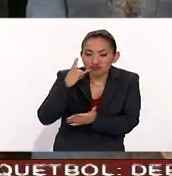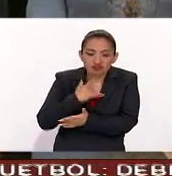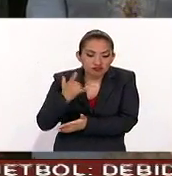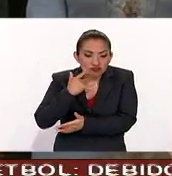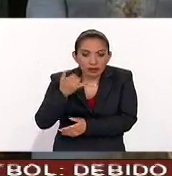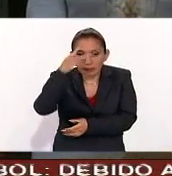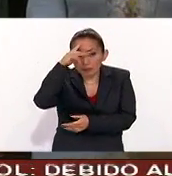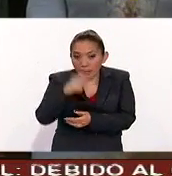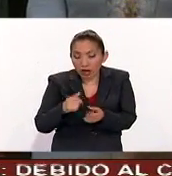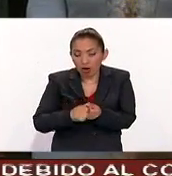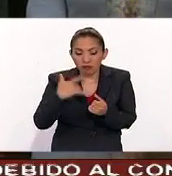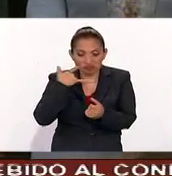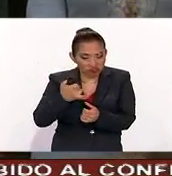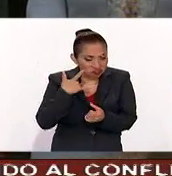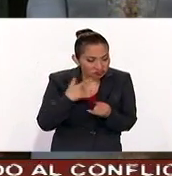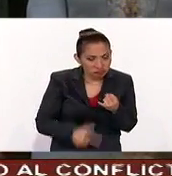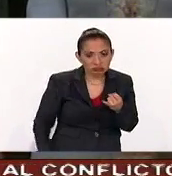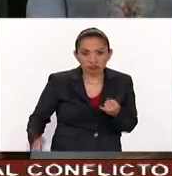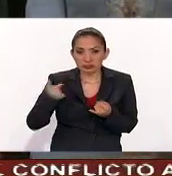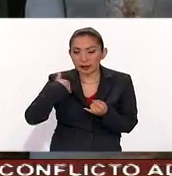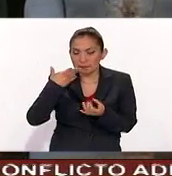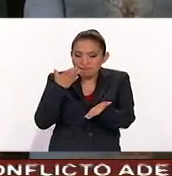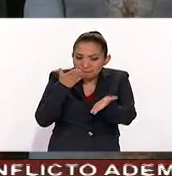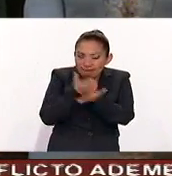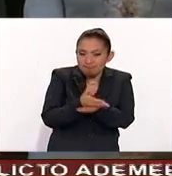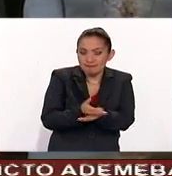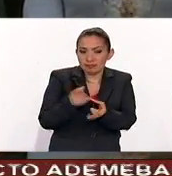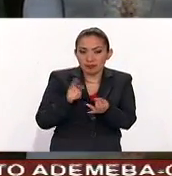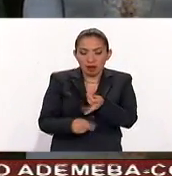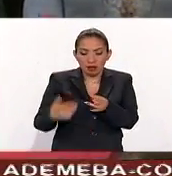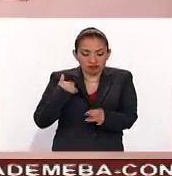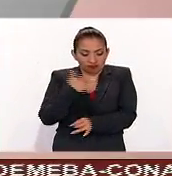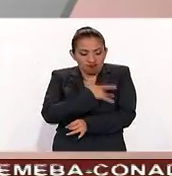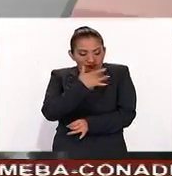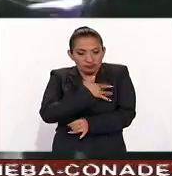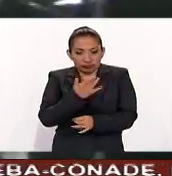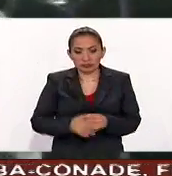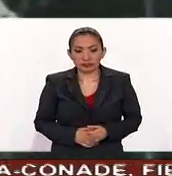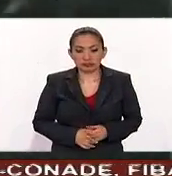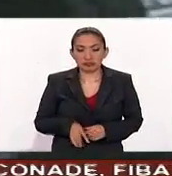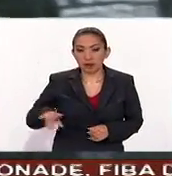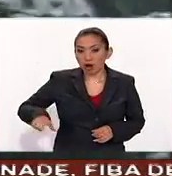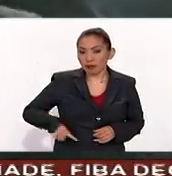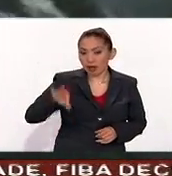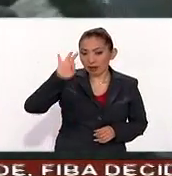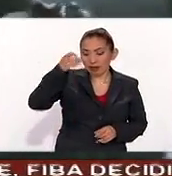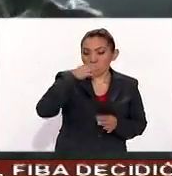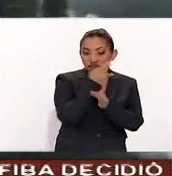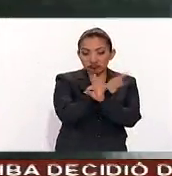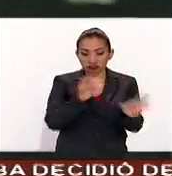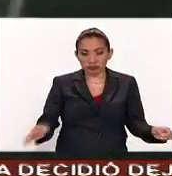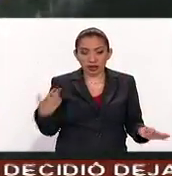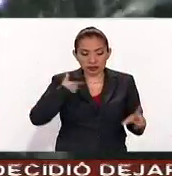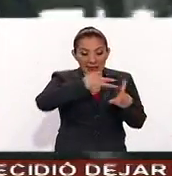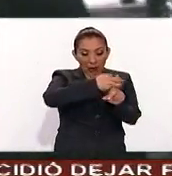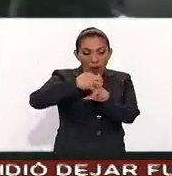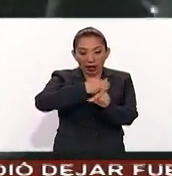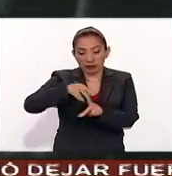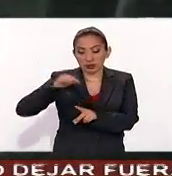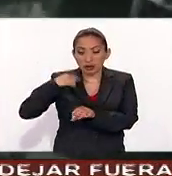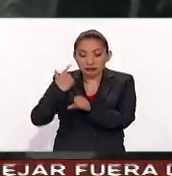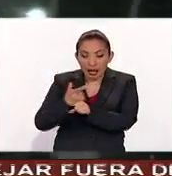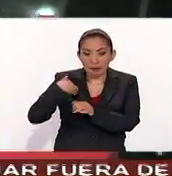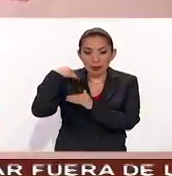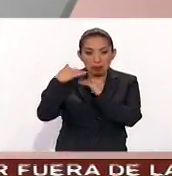con esmero con empeño con pasión el gobierno federal anuncia que los secuestros se